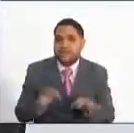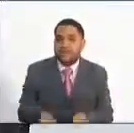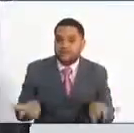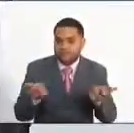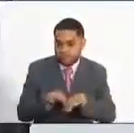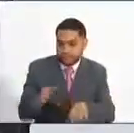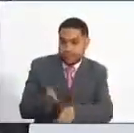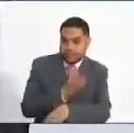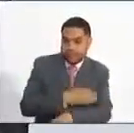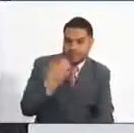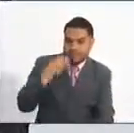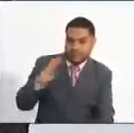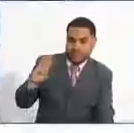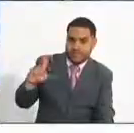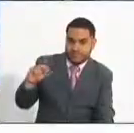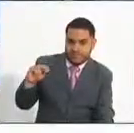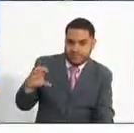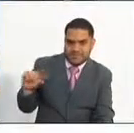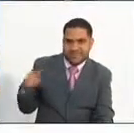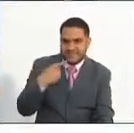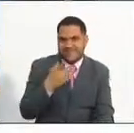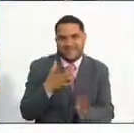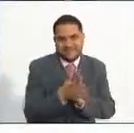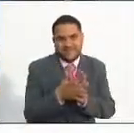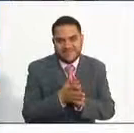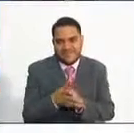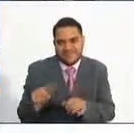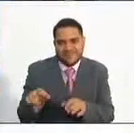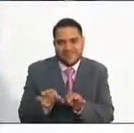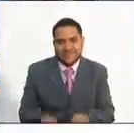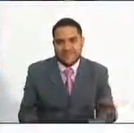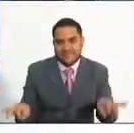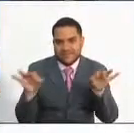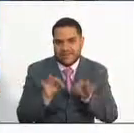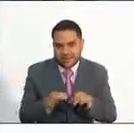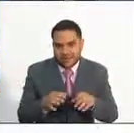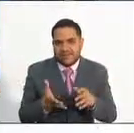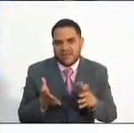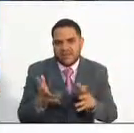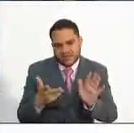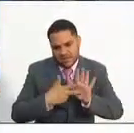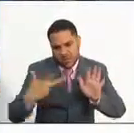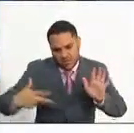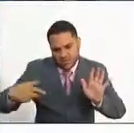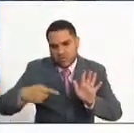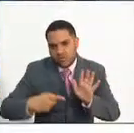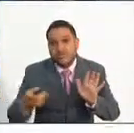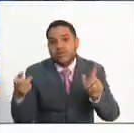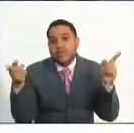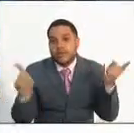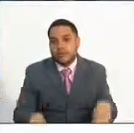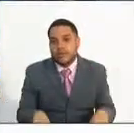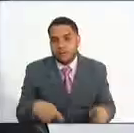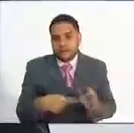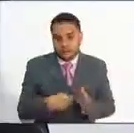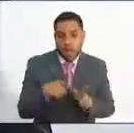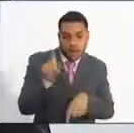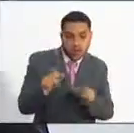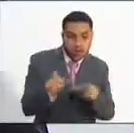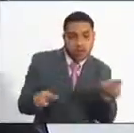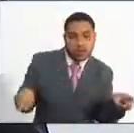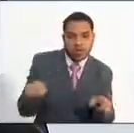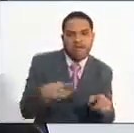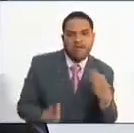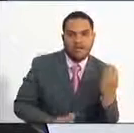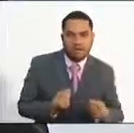Blanca, pues da muestra de que el mérito es el principio fundamental de la Constitución, que indudablemente las personas